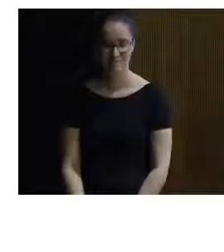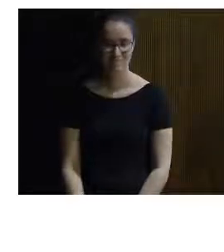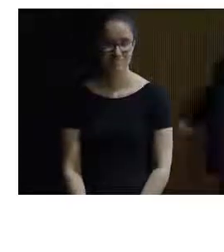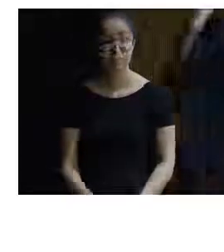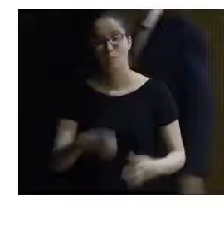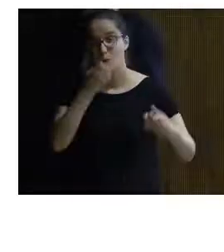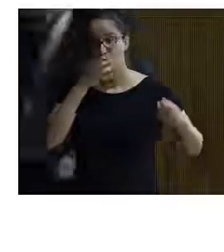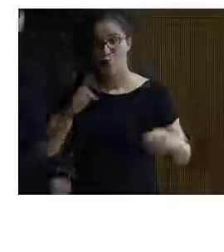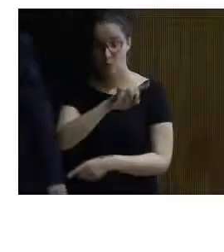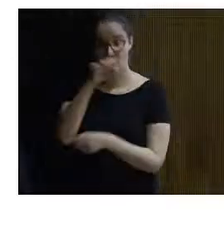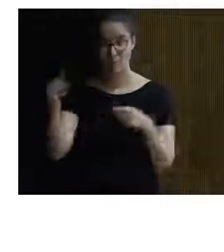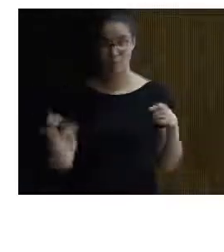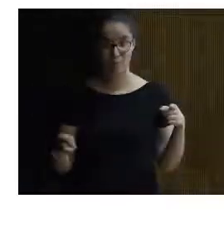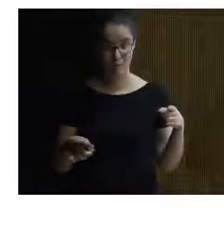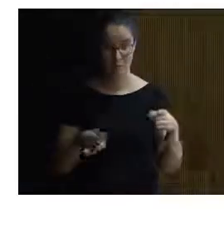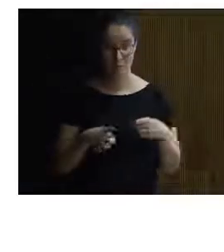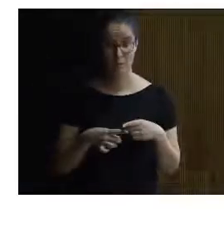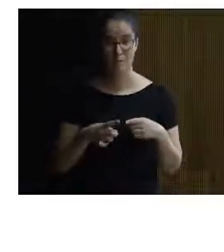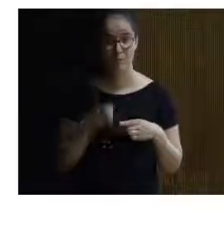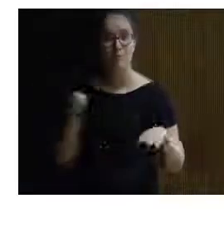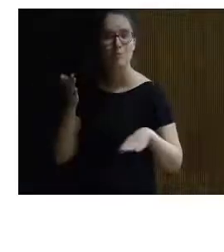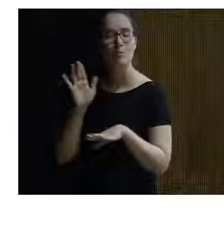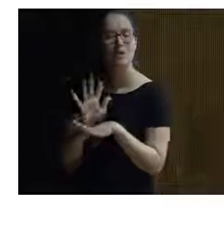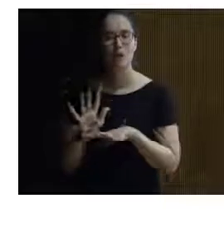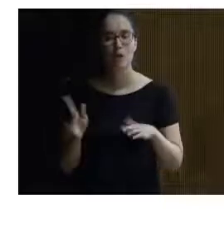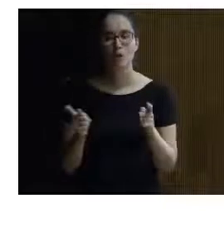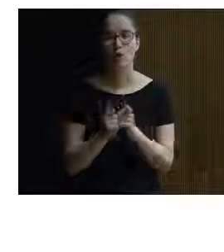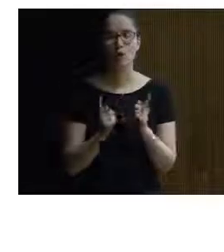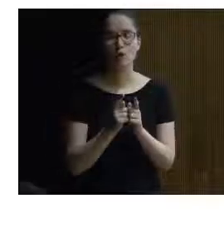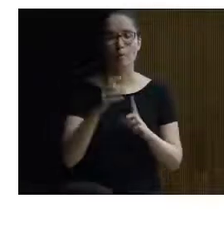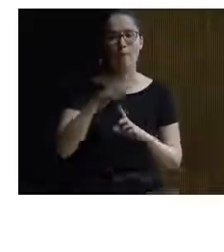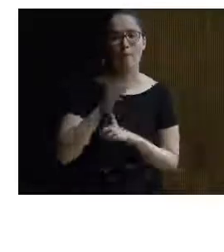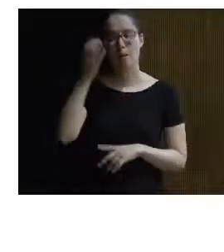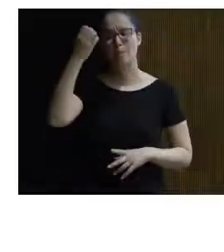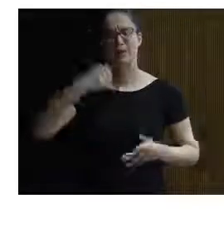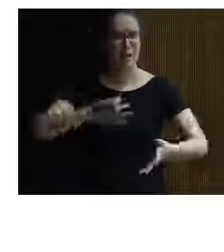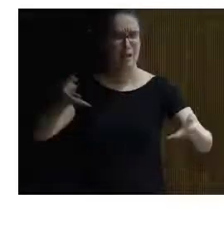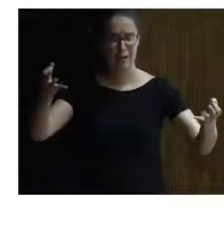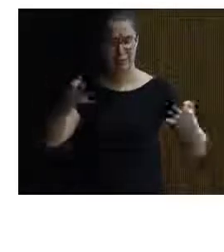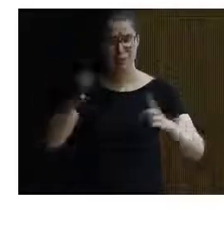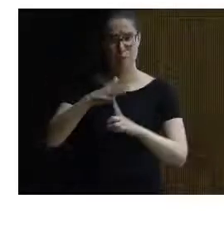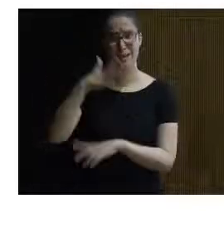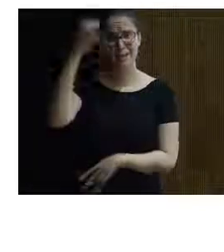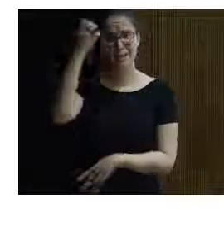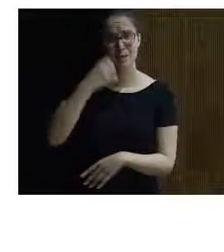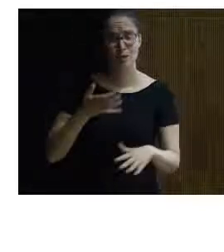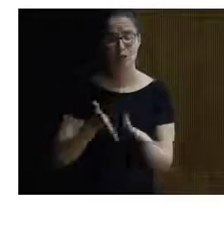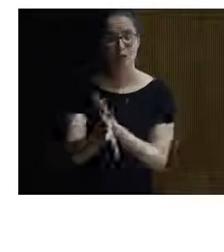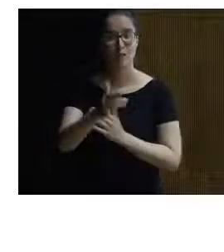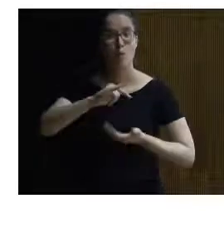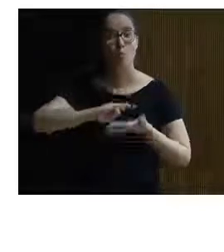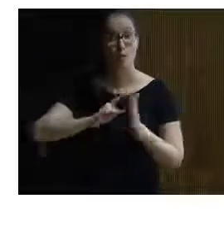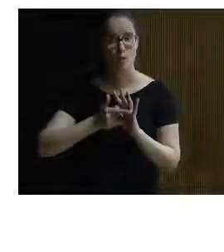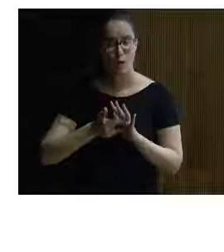bueno en primera presentar un poco lo que es el parque de la prehistoria el parque de la prehistoria es un proyecto